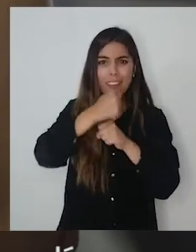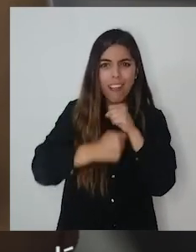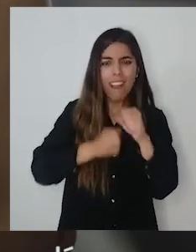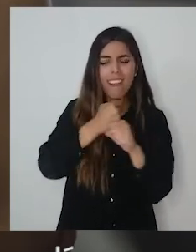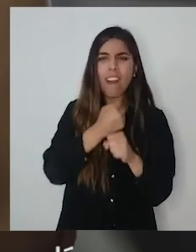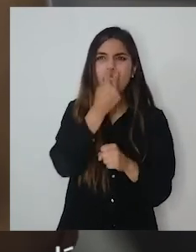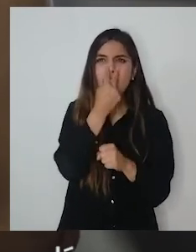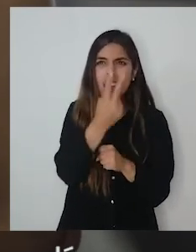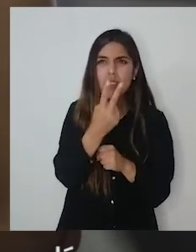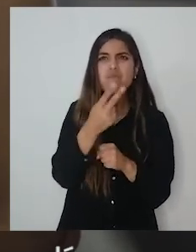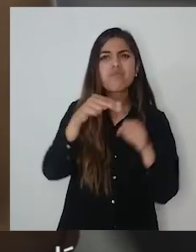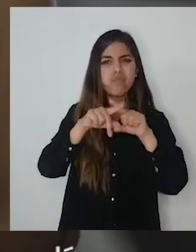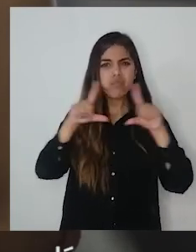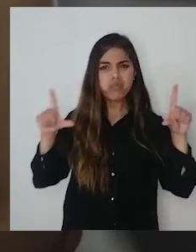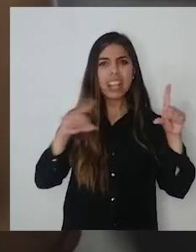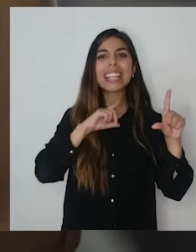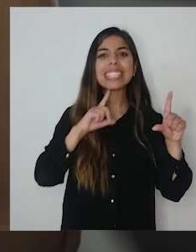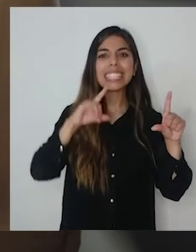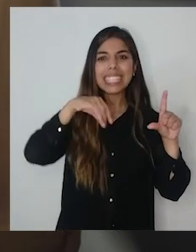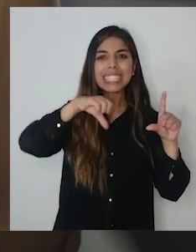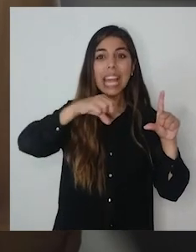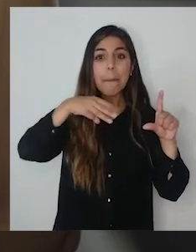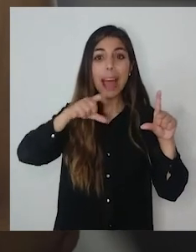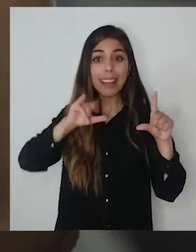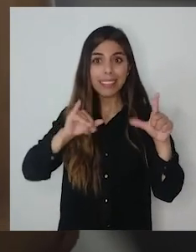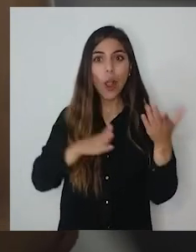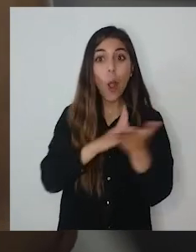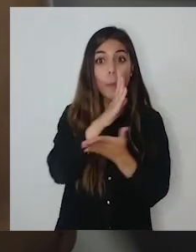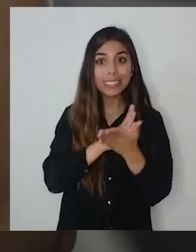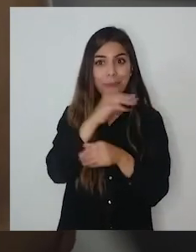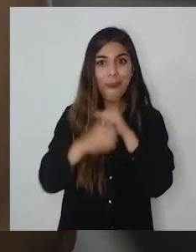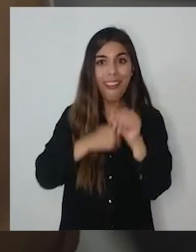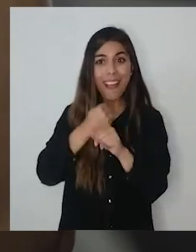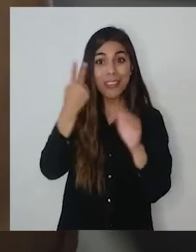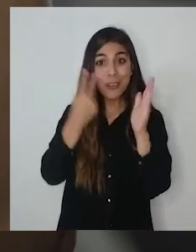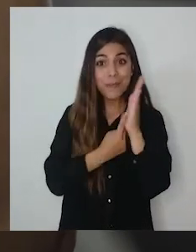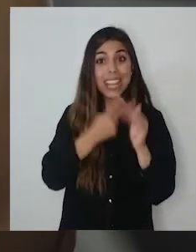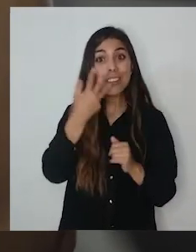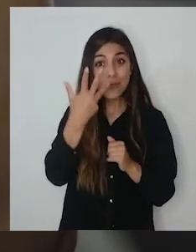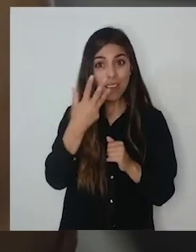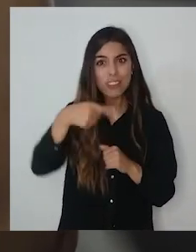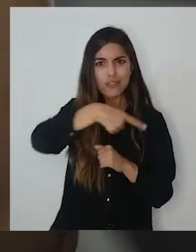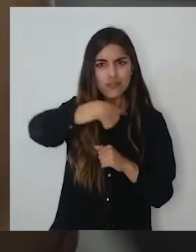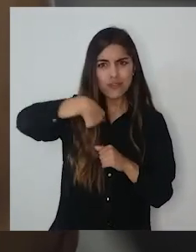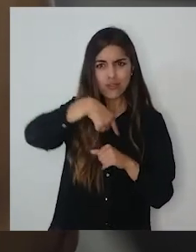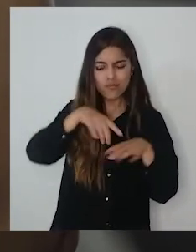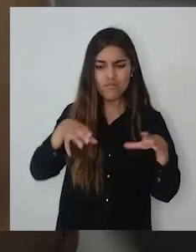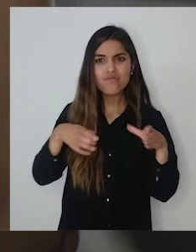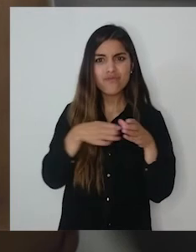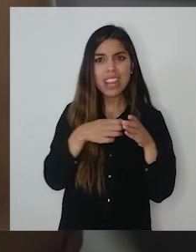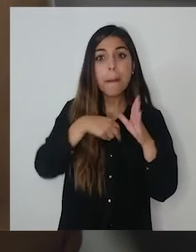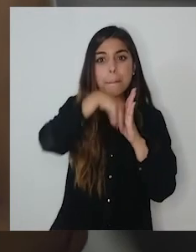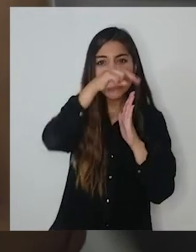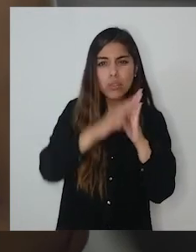haciéndole seguimiento a Quinchamalí. Desde el año 2009, que específicamente el Laboratorio de Pintura del Centro